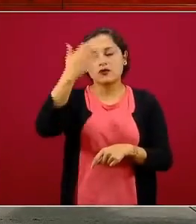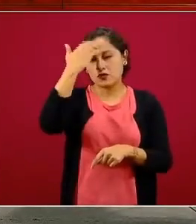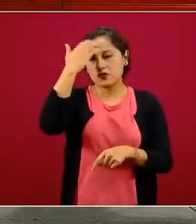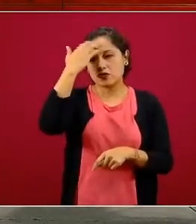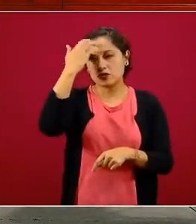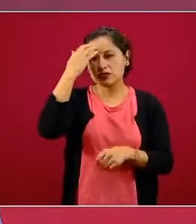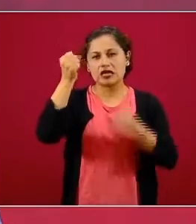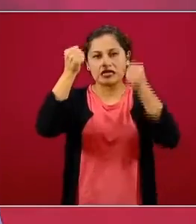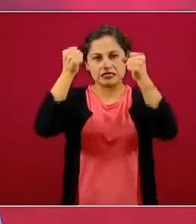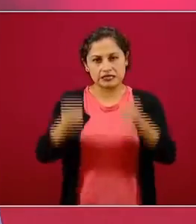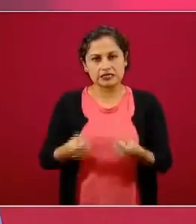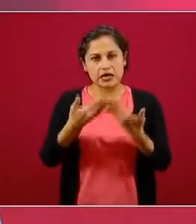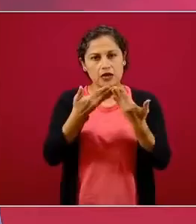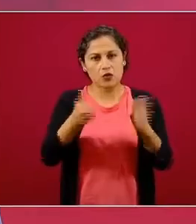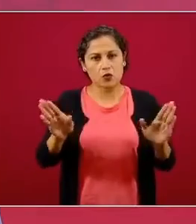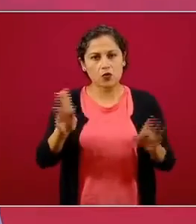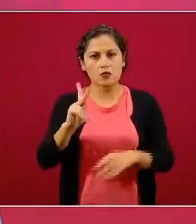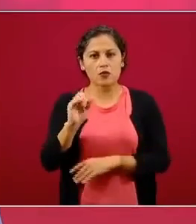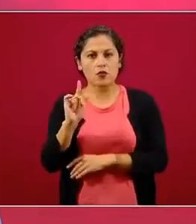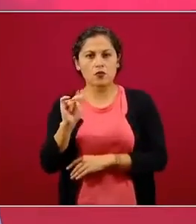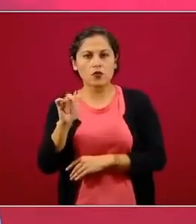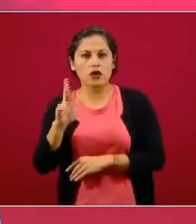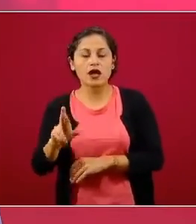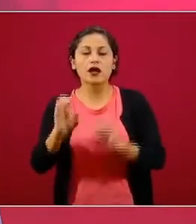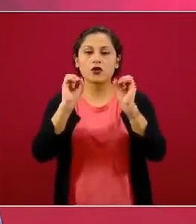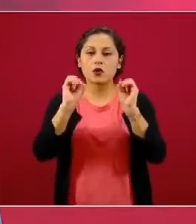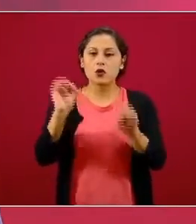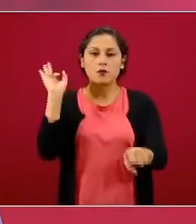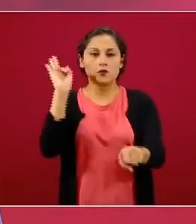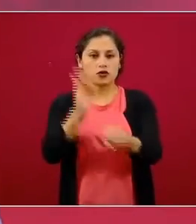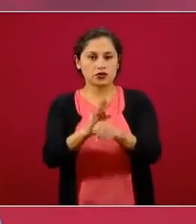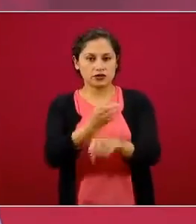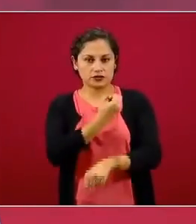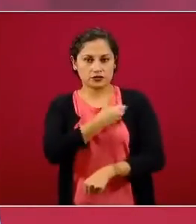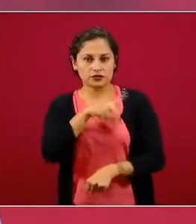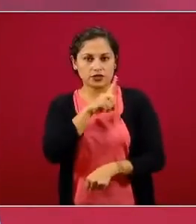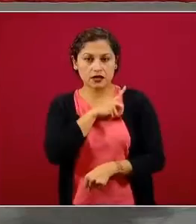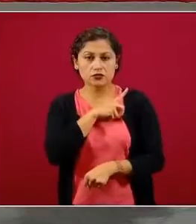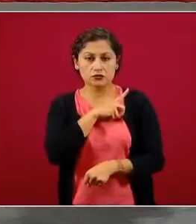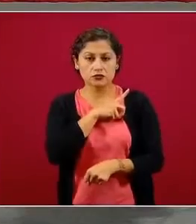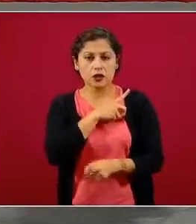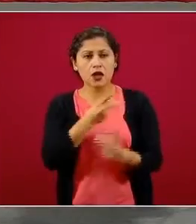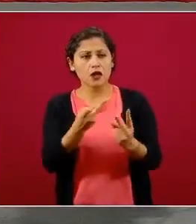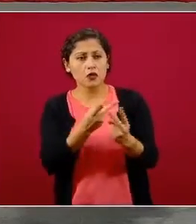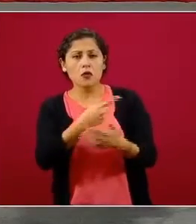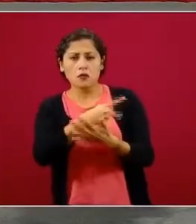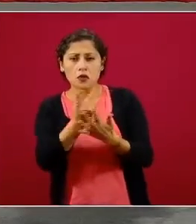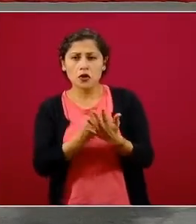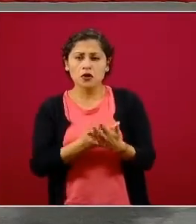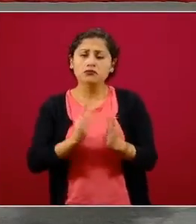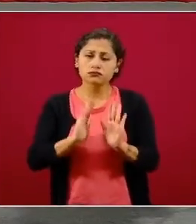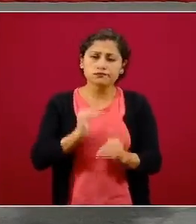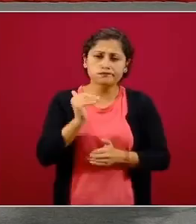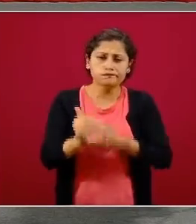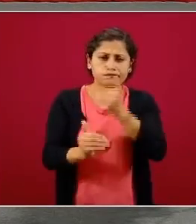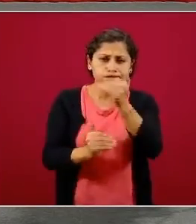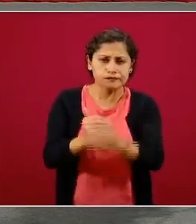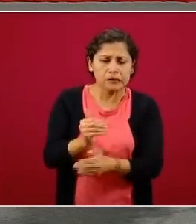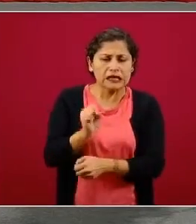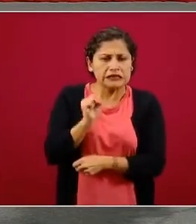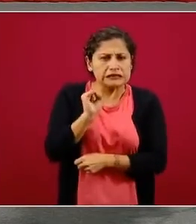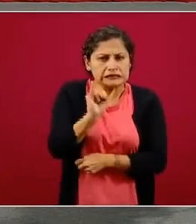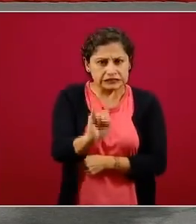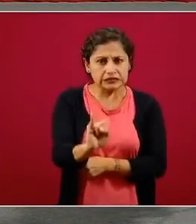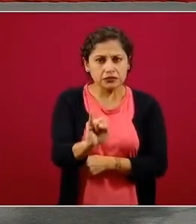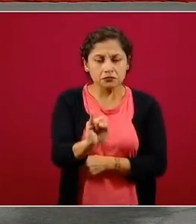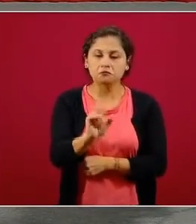formalmente como sistema de protección social en salud. Hubo algunos progresos, y creo que es justo reconocerlo, en